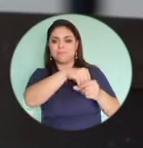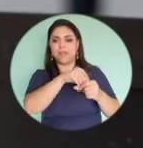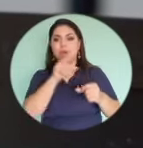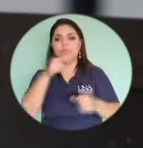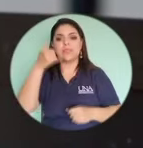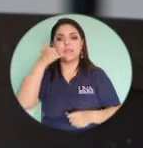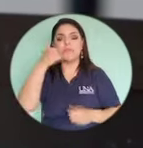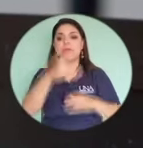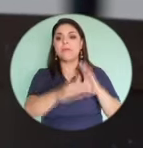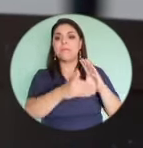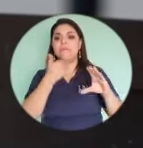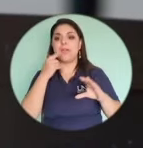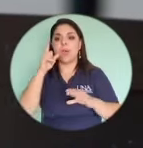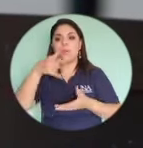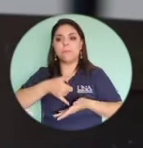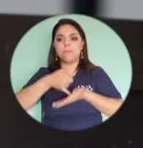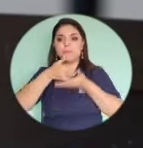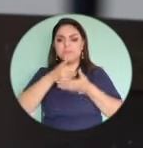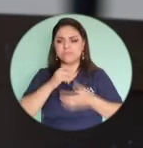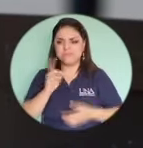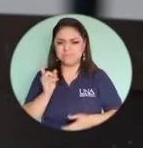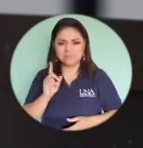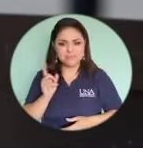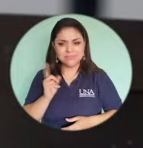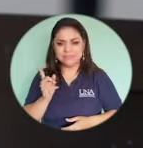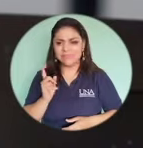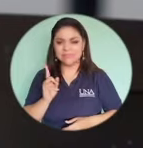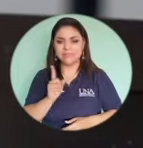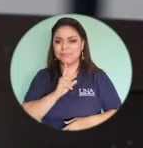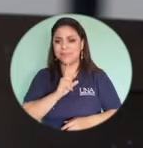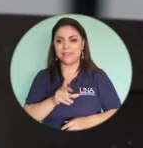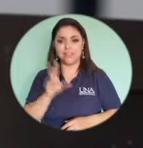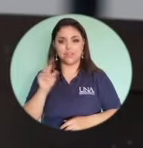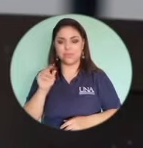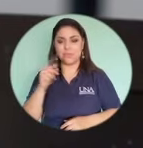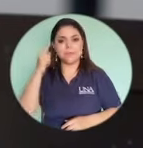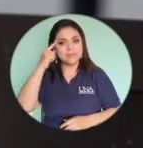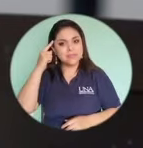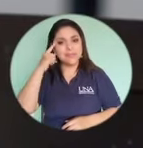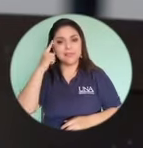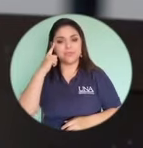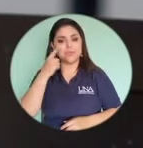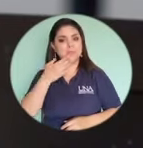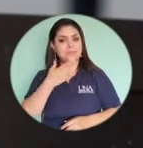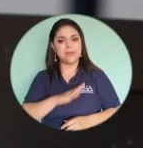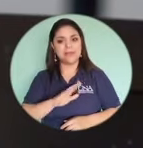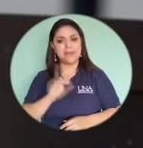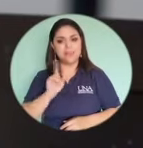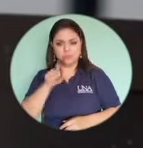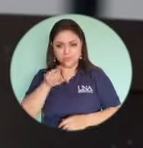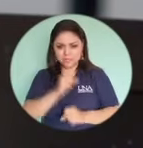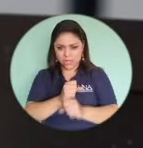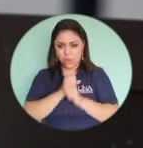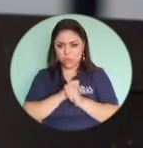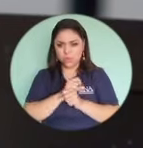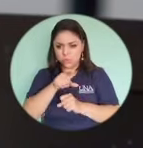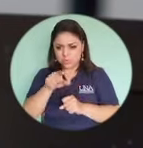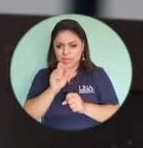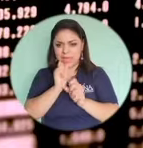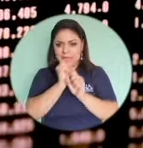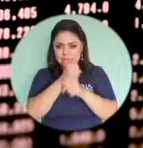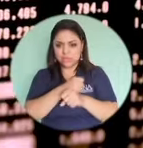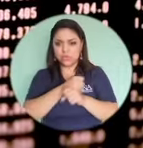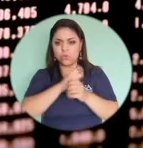que nos envíen también un premio eso no nadie hoy por hoy a no ser que que estemos seguros de que llenamos